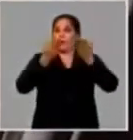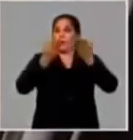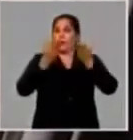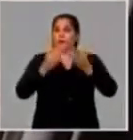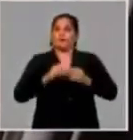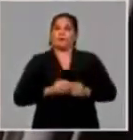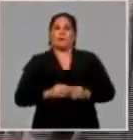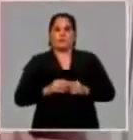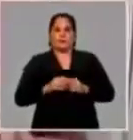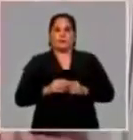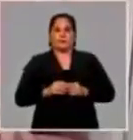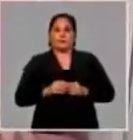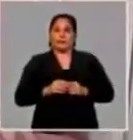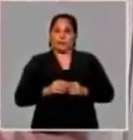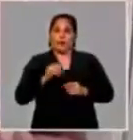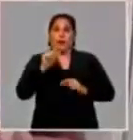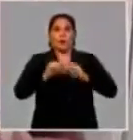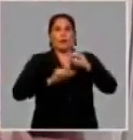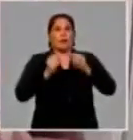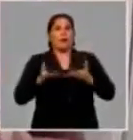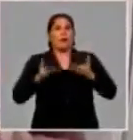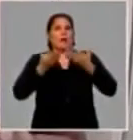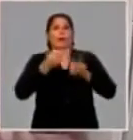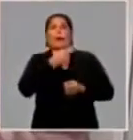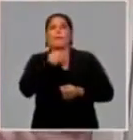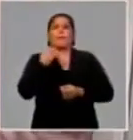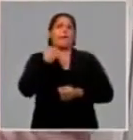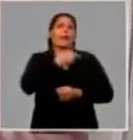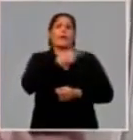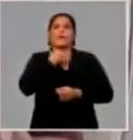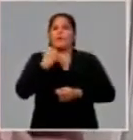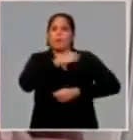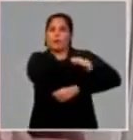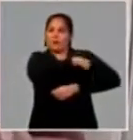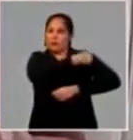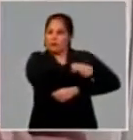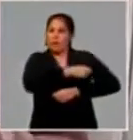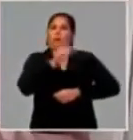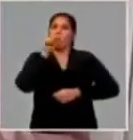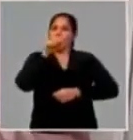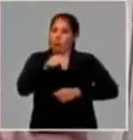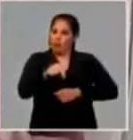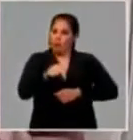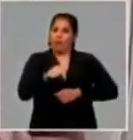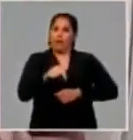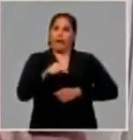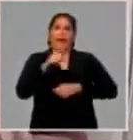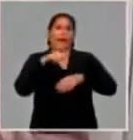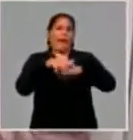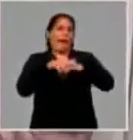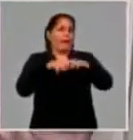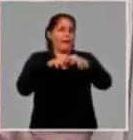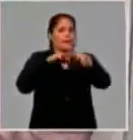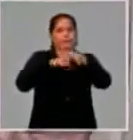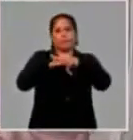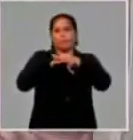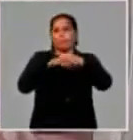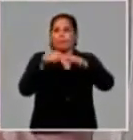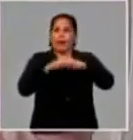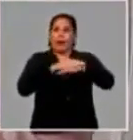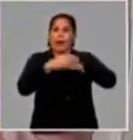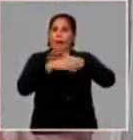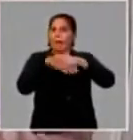financiamiento? Bueno, a partir del financiamiento se recuperan las colonias, se recuperan los desodorantes, se recuperan los geles, se recuperan